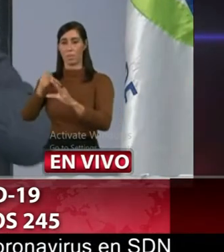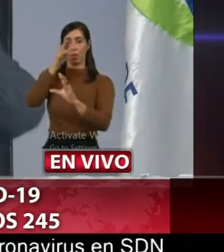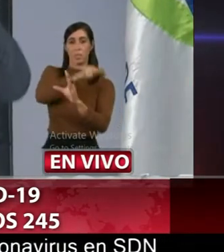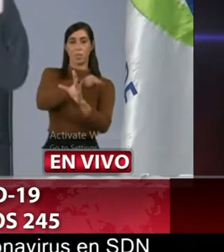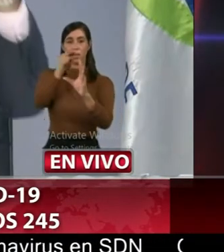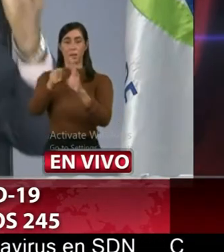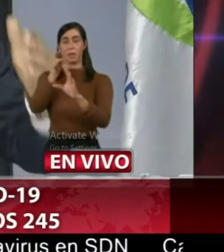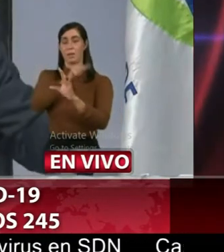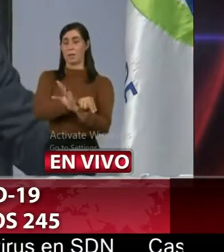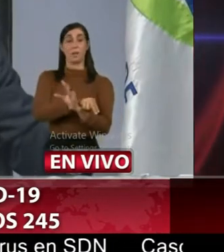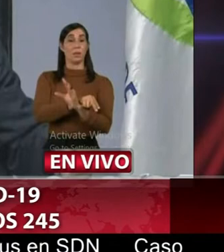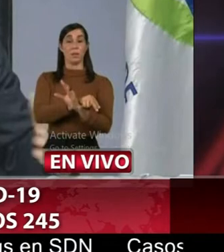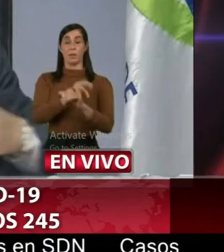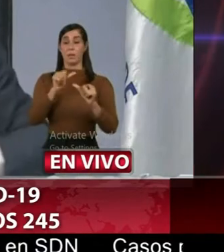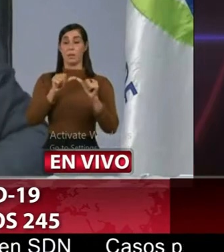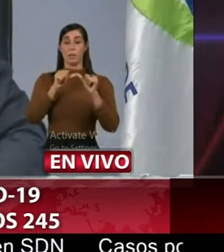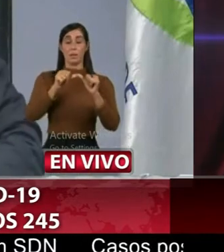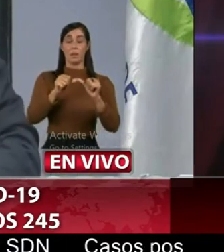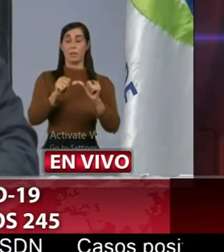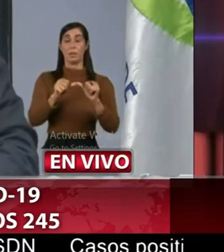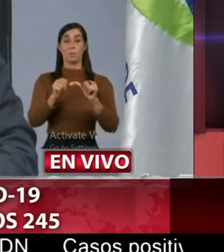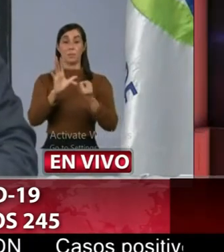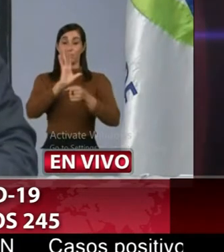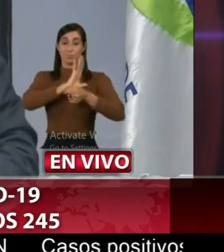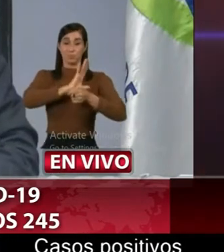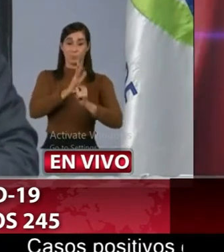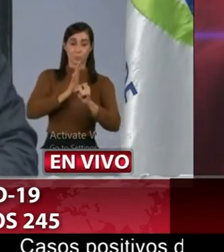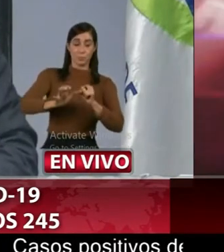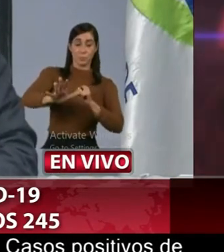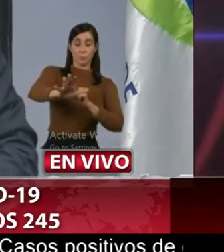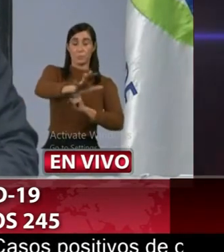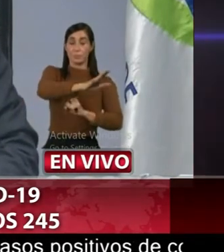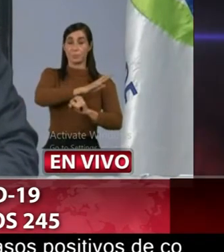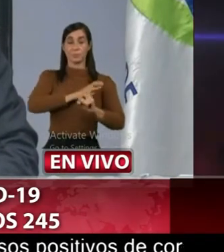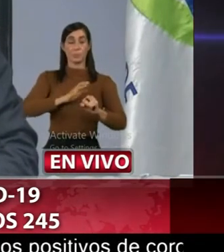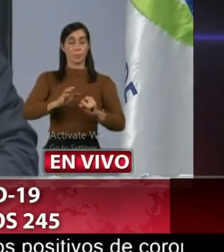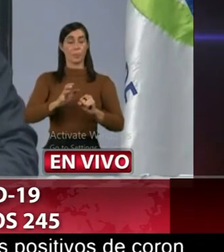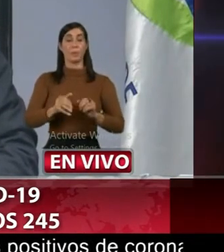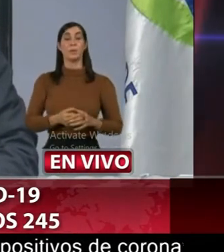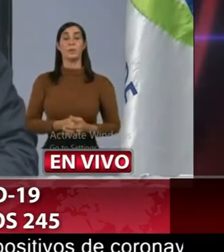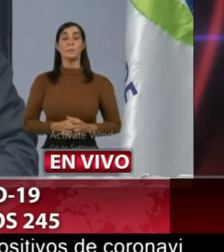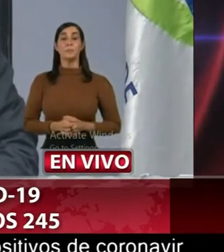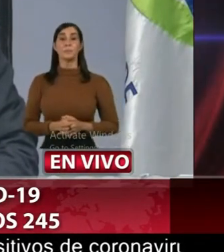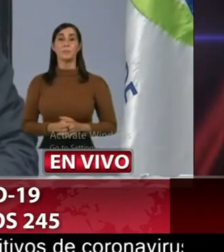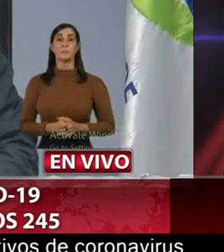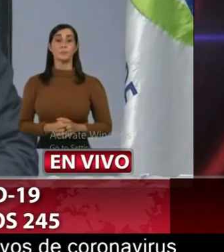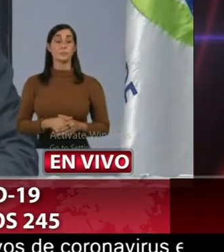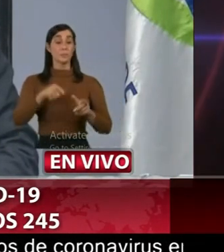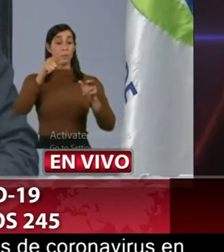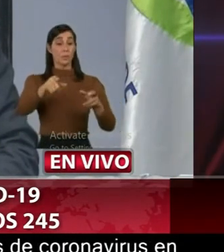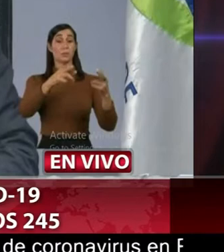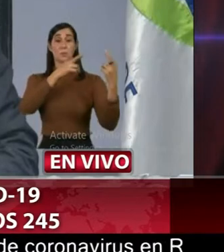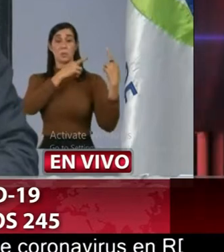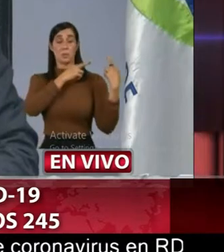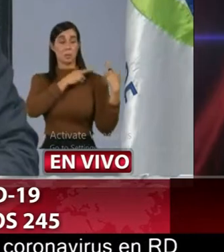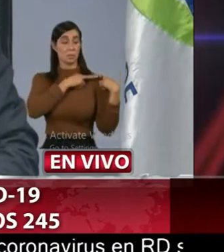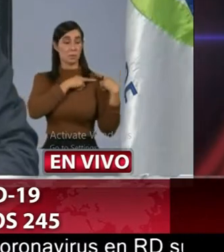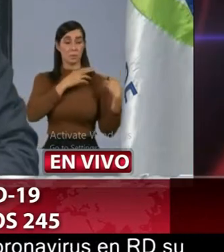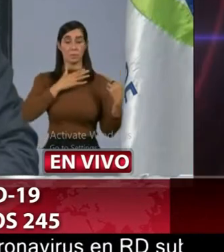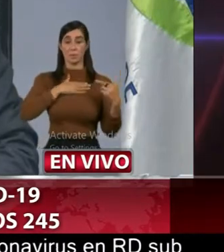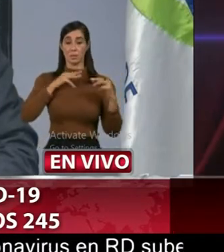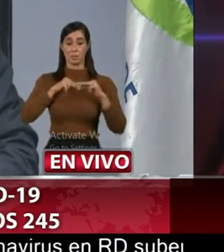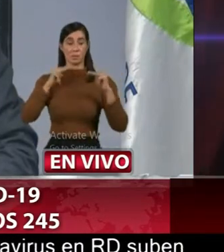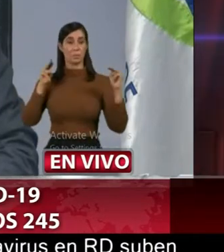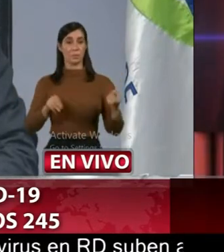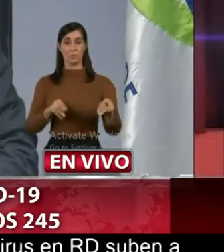comportamiento digamos global de la enfermedad no es del ministerio ni de quien les habla